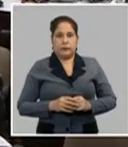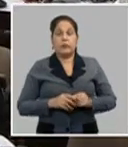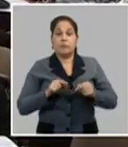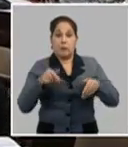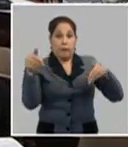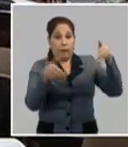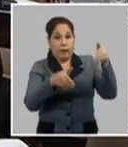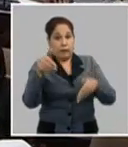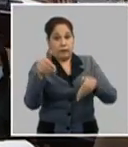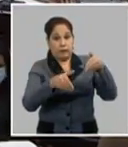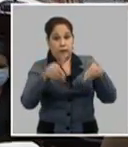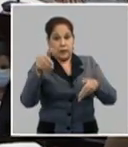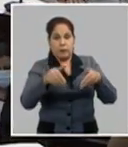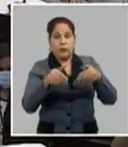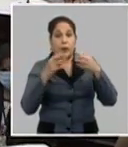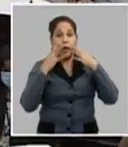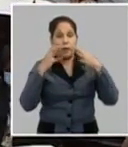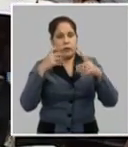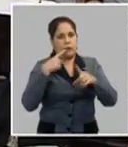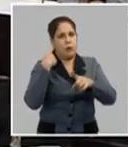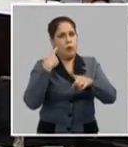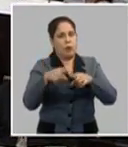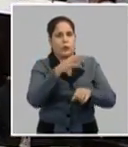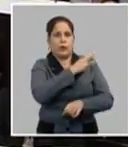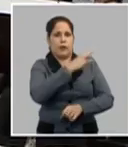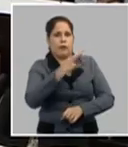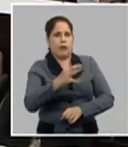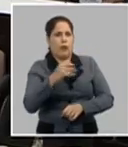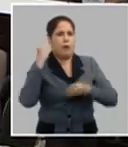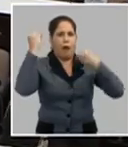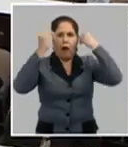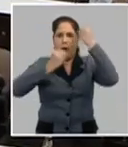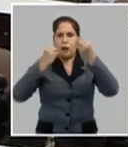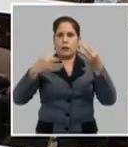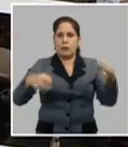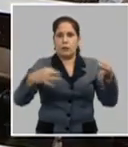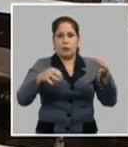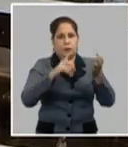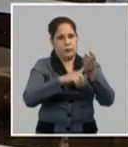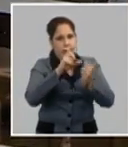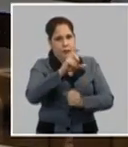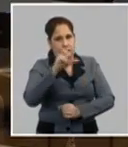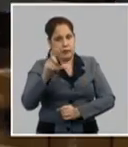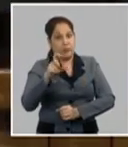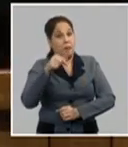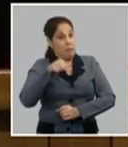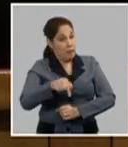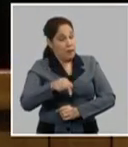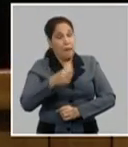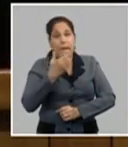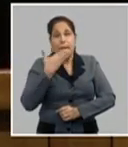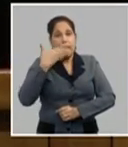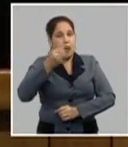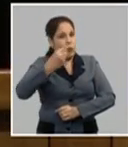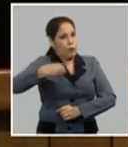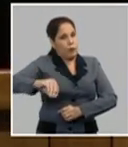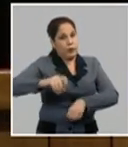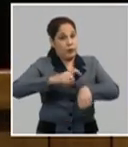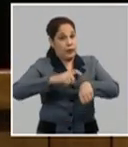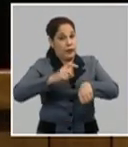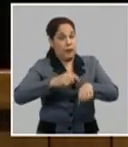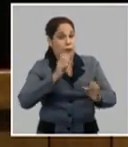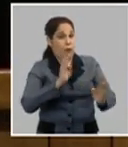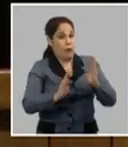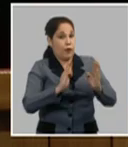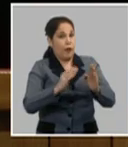participación de otros invitados. En aras de sacar el máximo provecho de